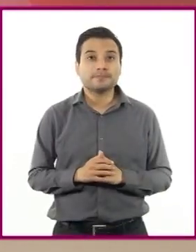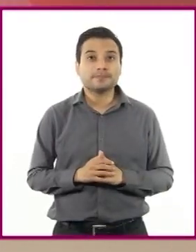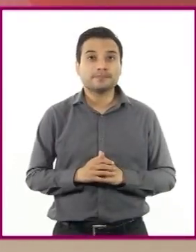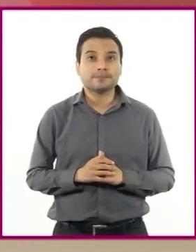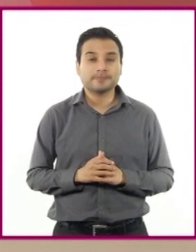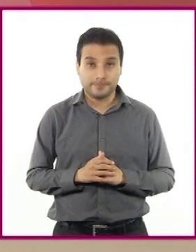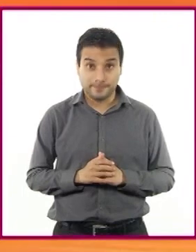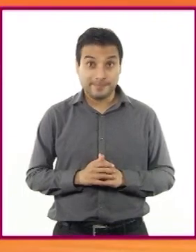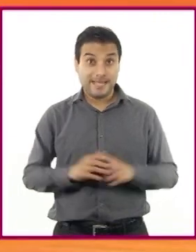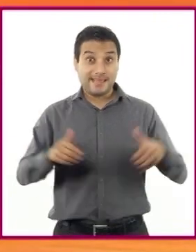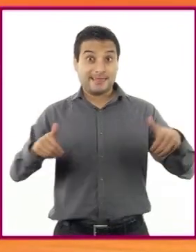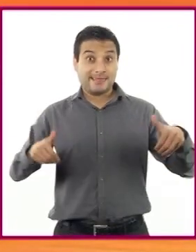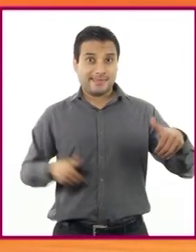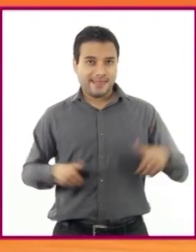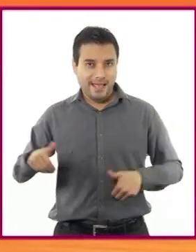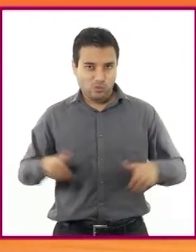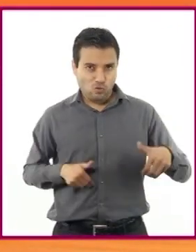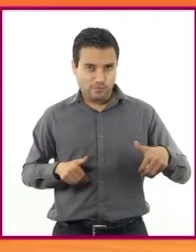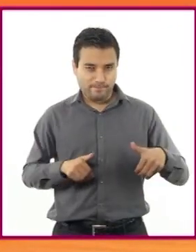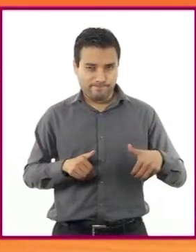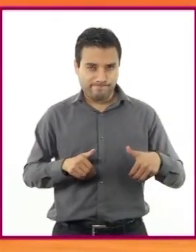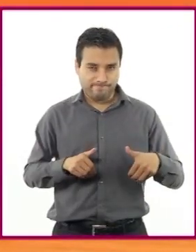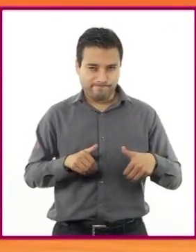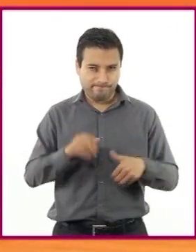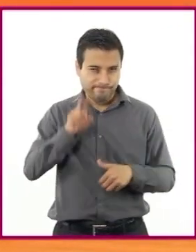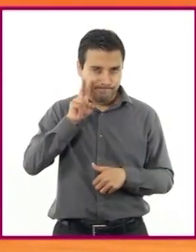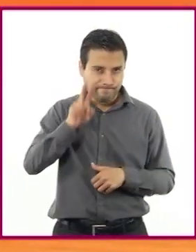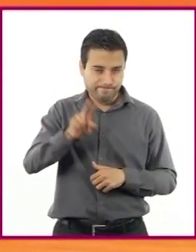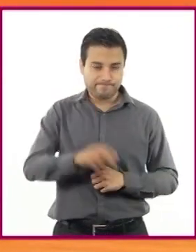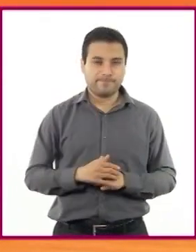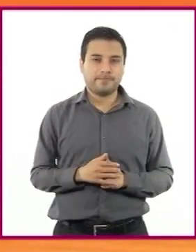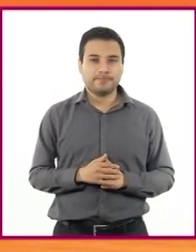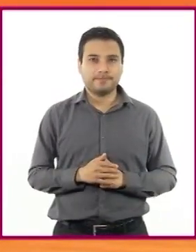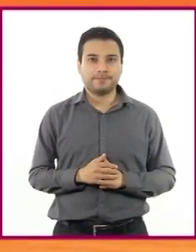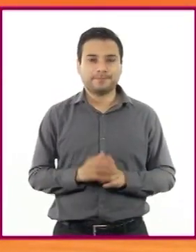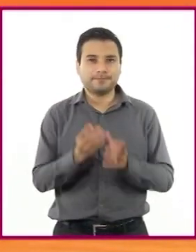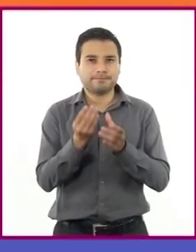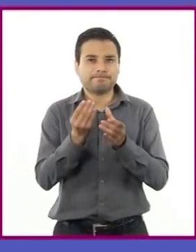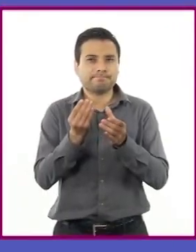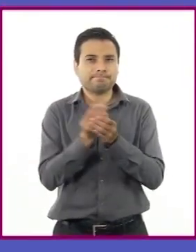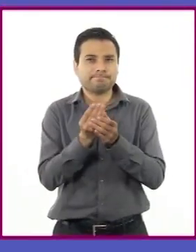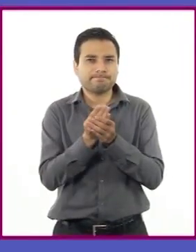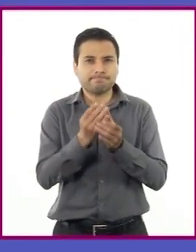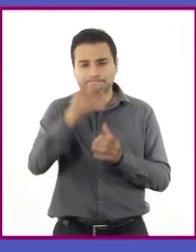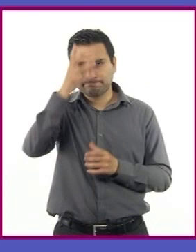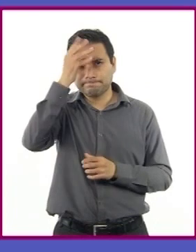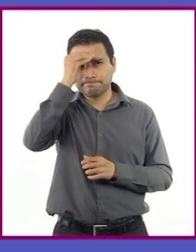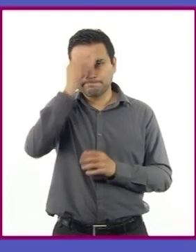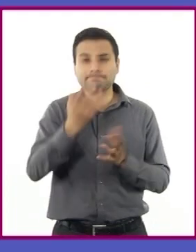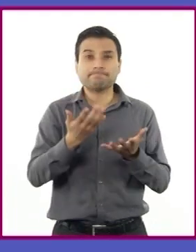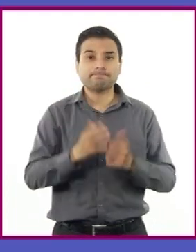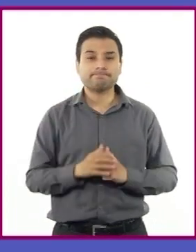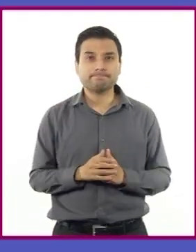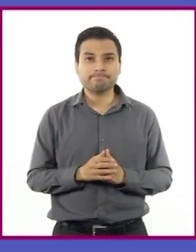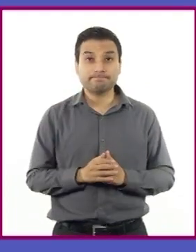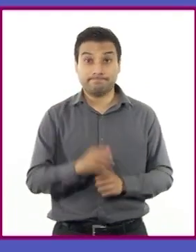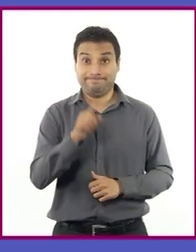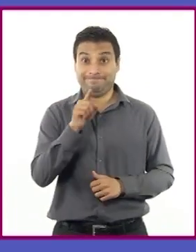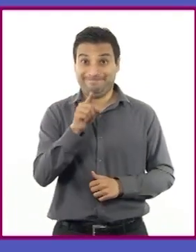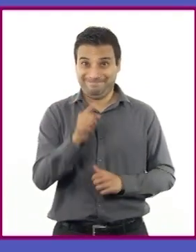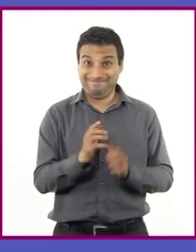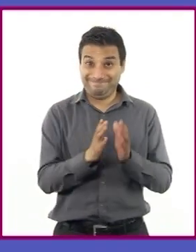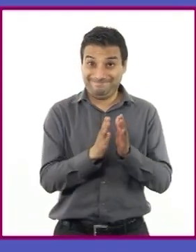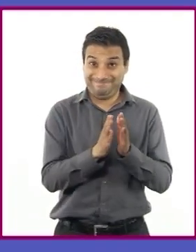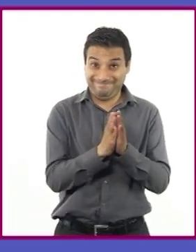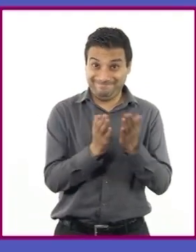teatro. Muy bien, nuestra sesión estará destinada a trabajar el aprendizaje esperado Adapta una narración a